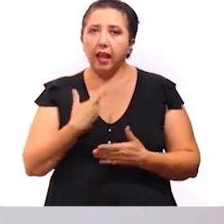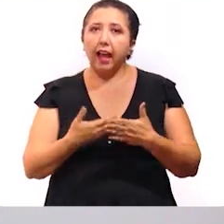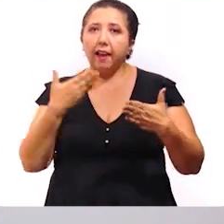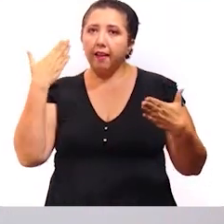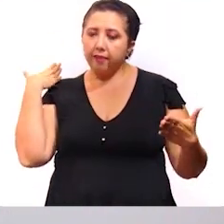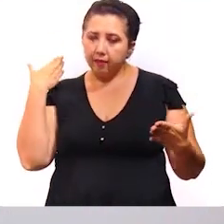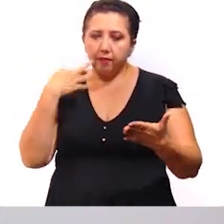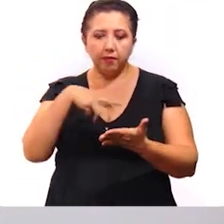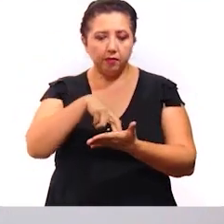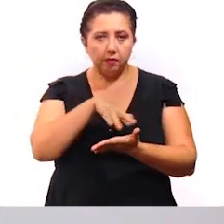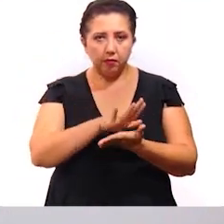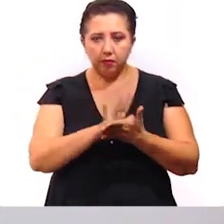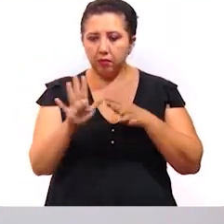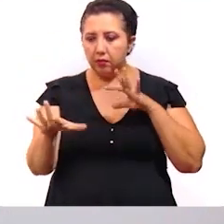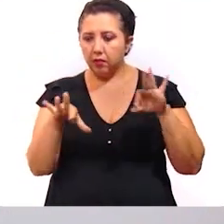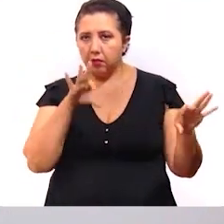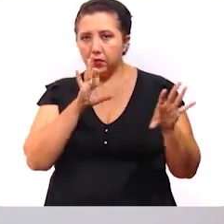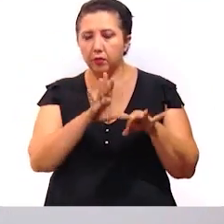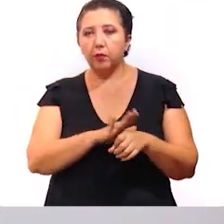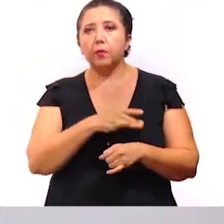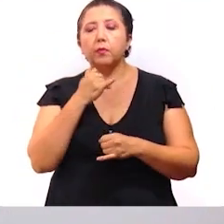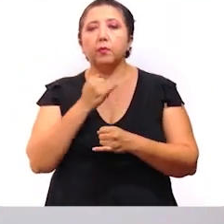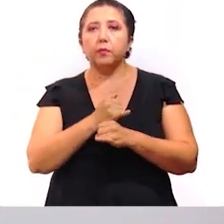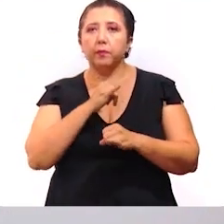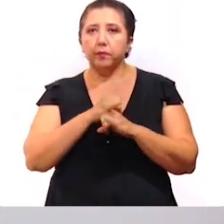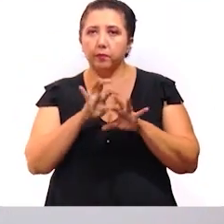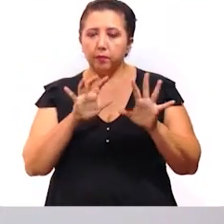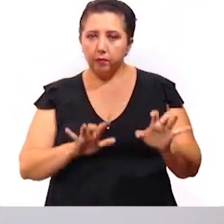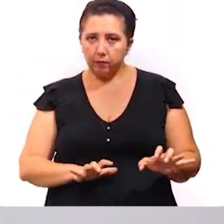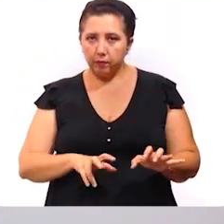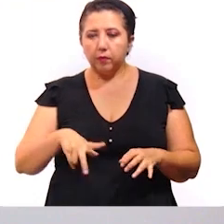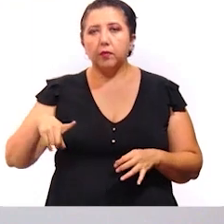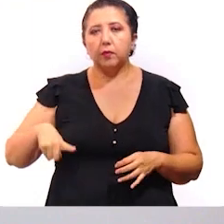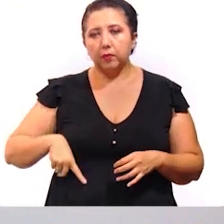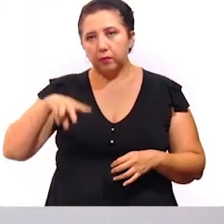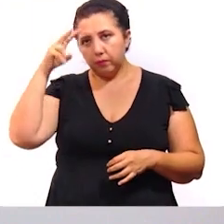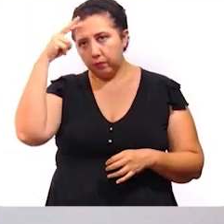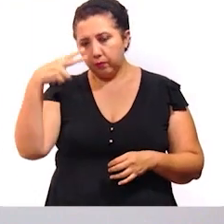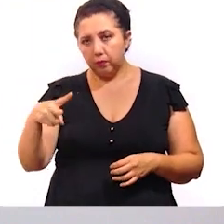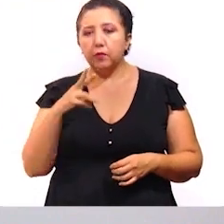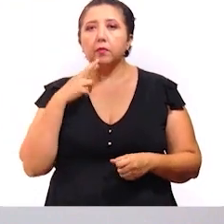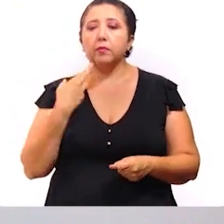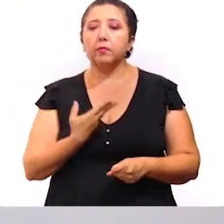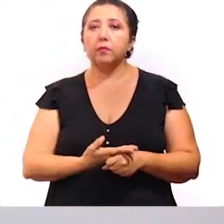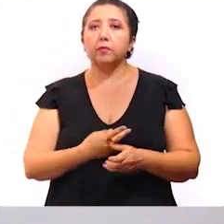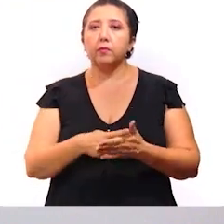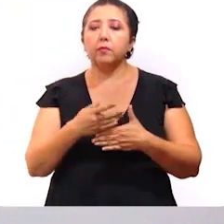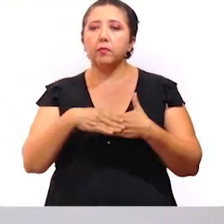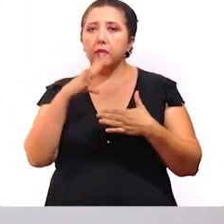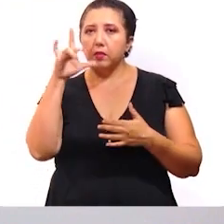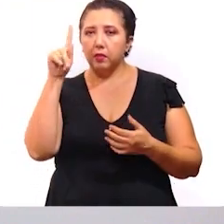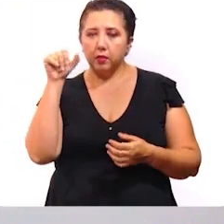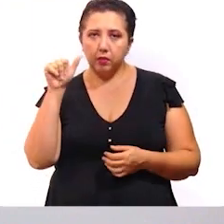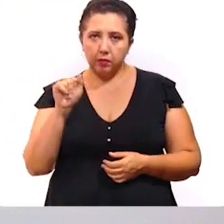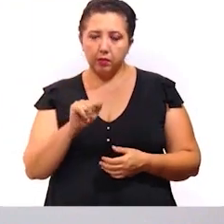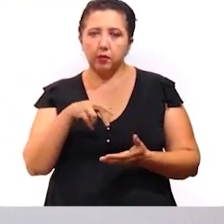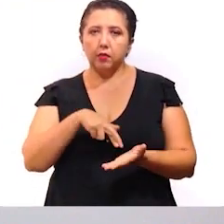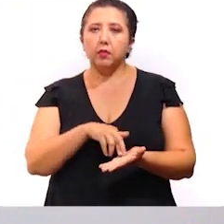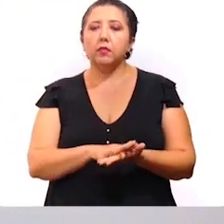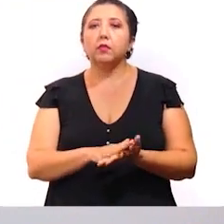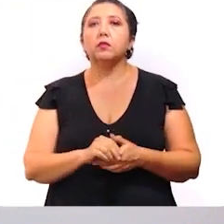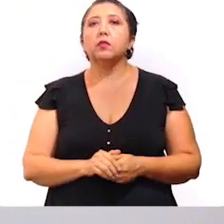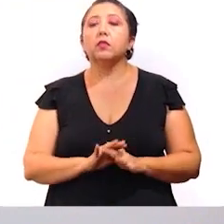previamente registrada y seleccionada por medio de las plataformas del gobierno federal, quien está a cargo del proceso de citas y registros.